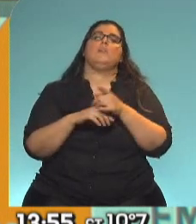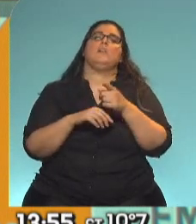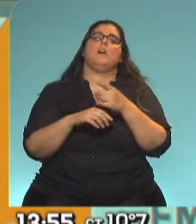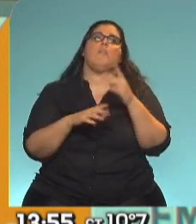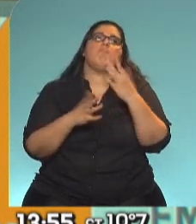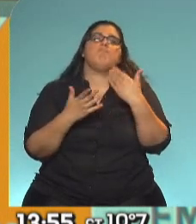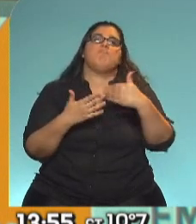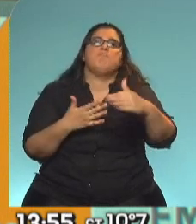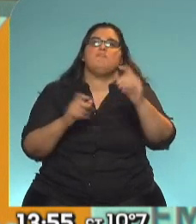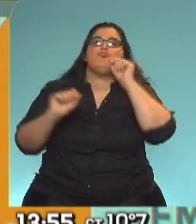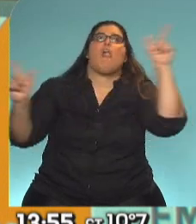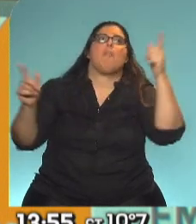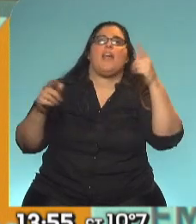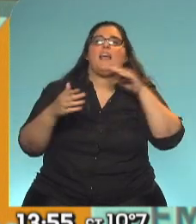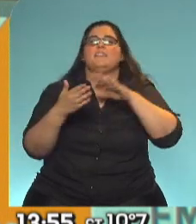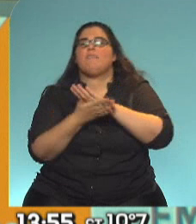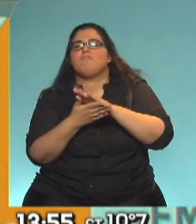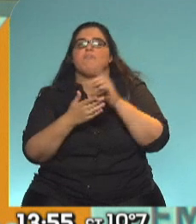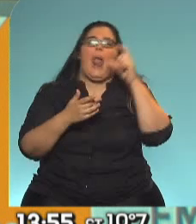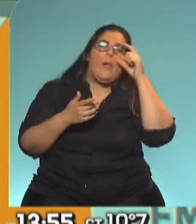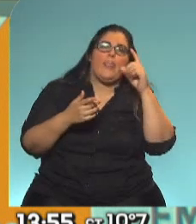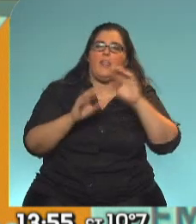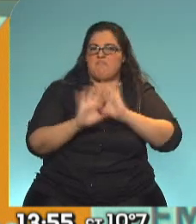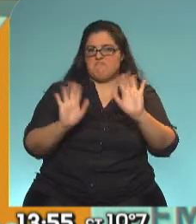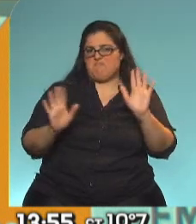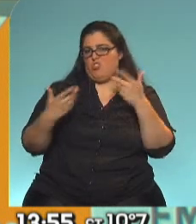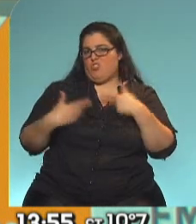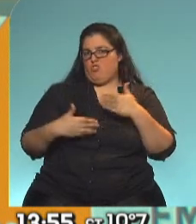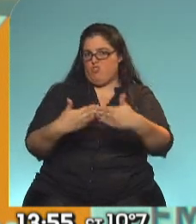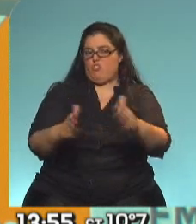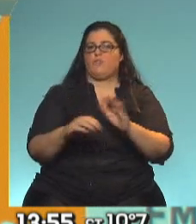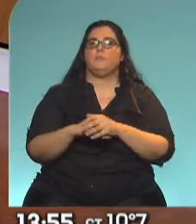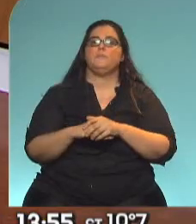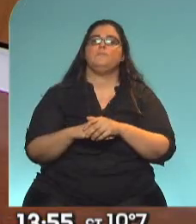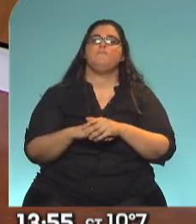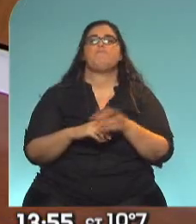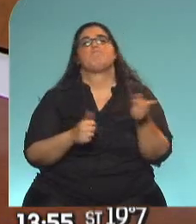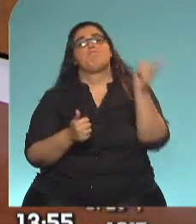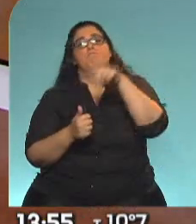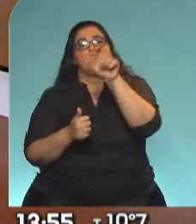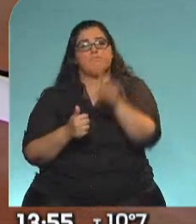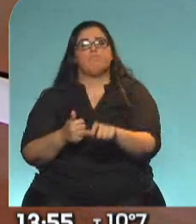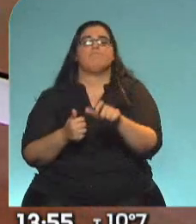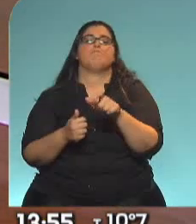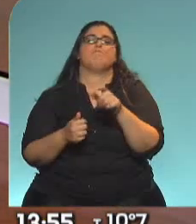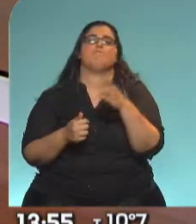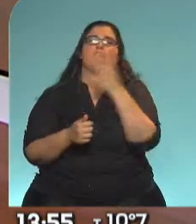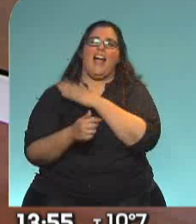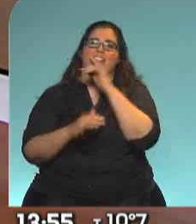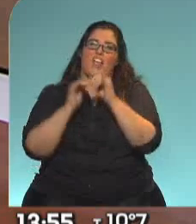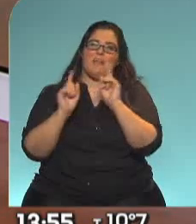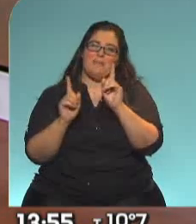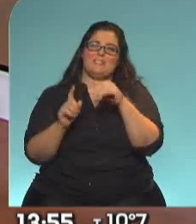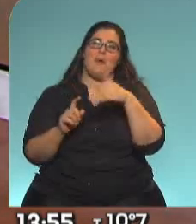sorpresa al futuro presidente. Otro de los nombres, bueno, recién mencionábamos el de